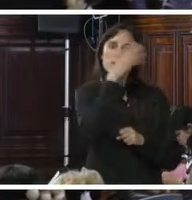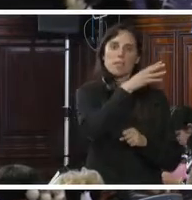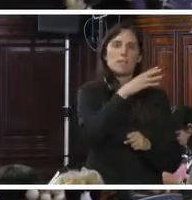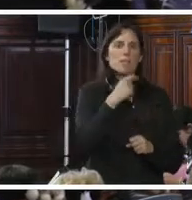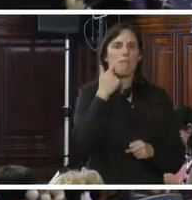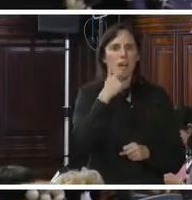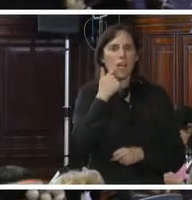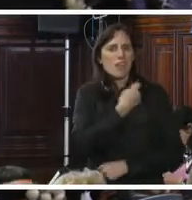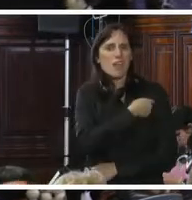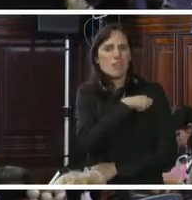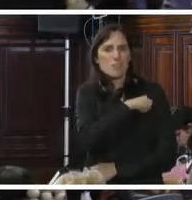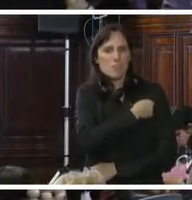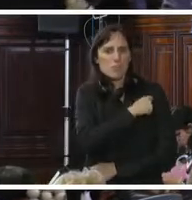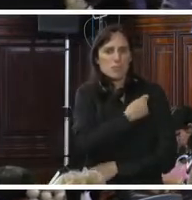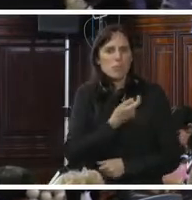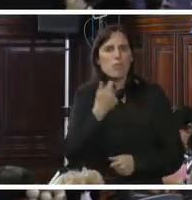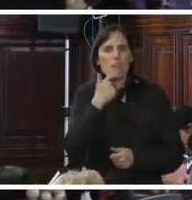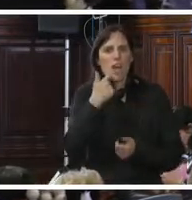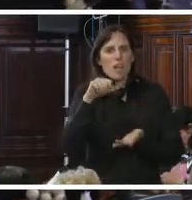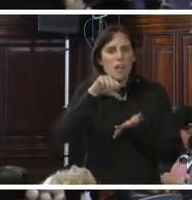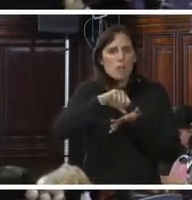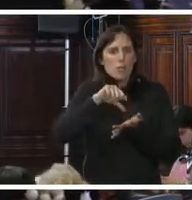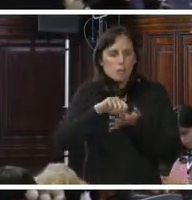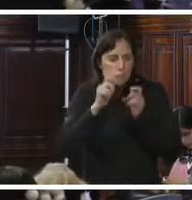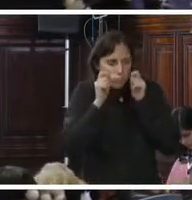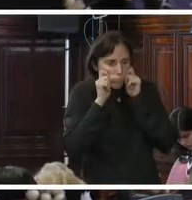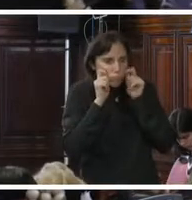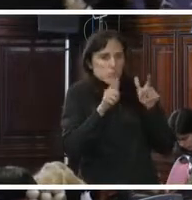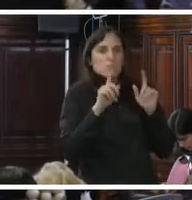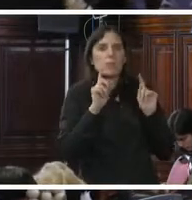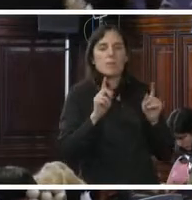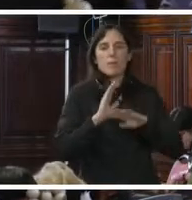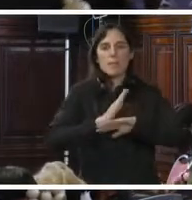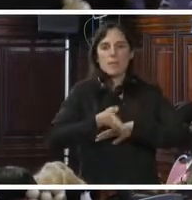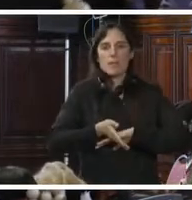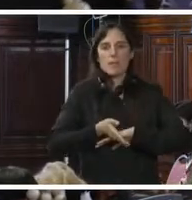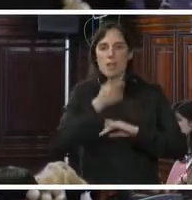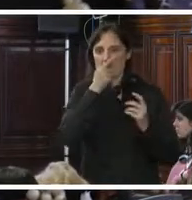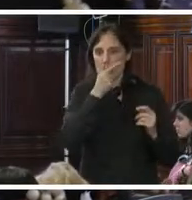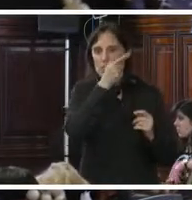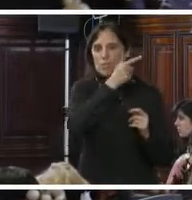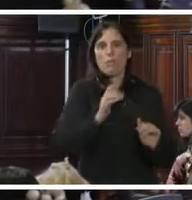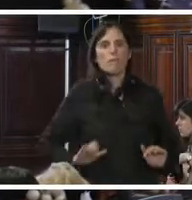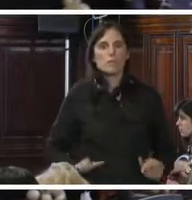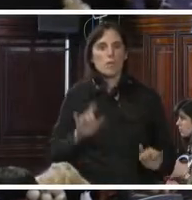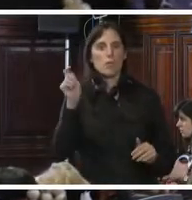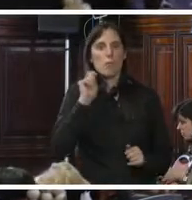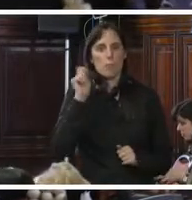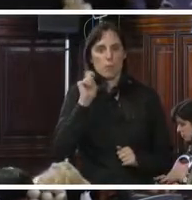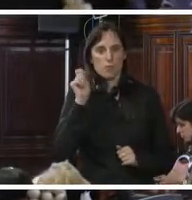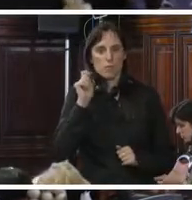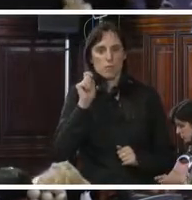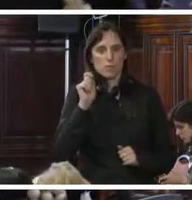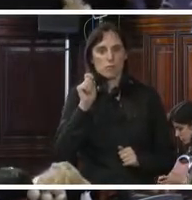inspecciones y controles en los lugares de explotación, pero también mediante la participación directa de funcionarios públicos en lugares de